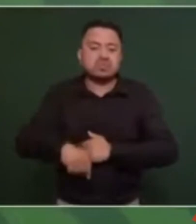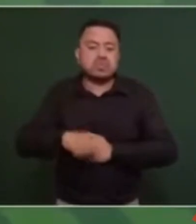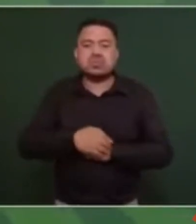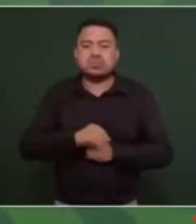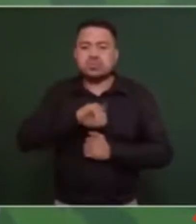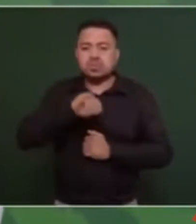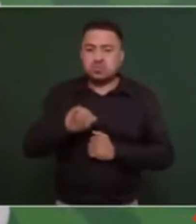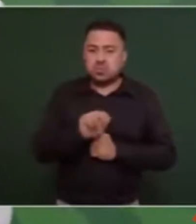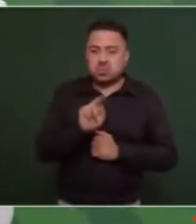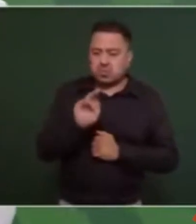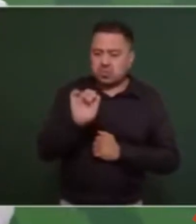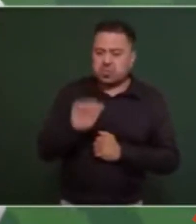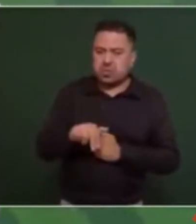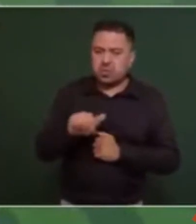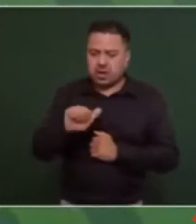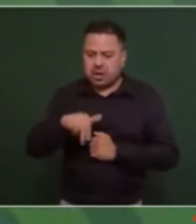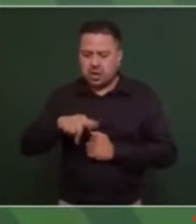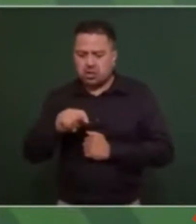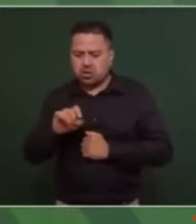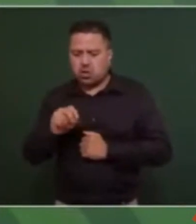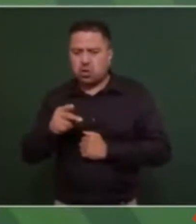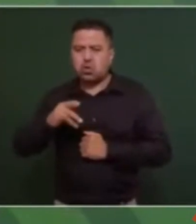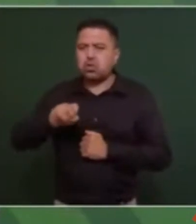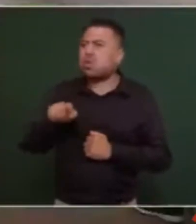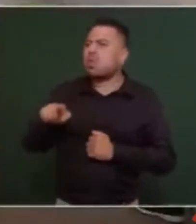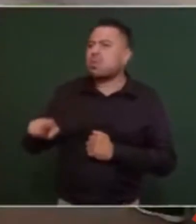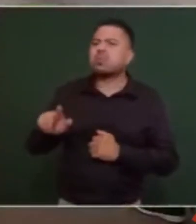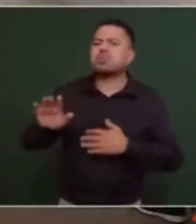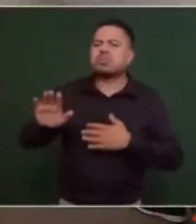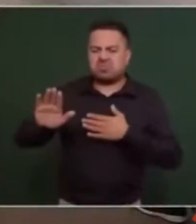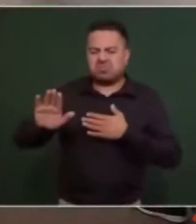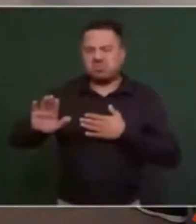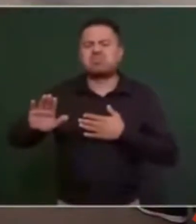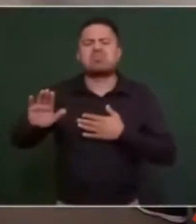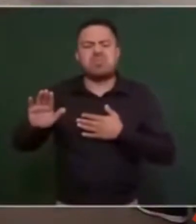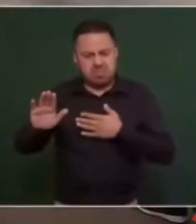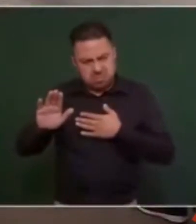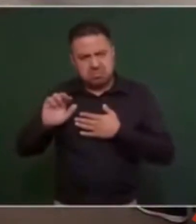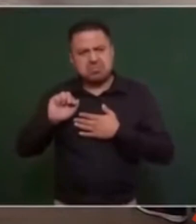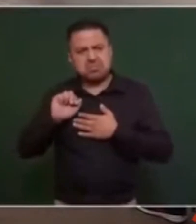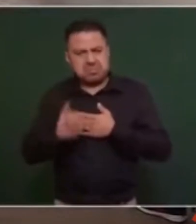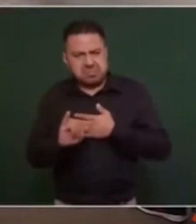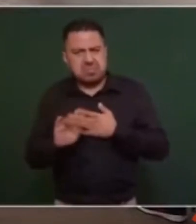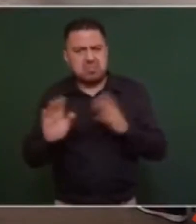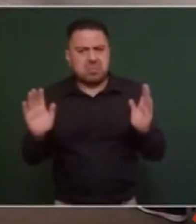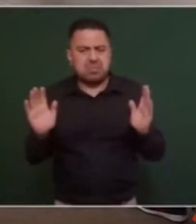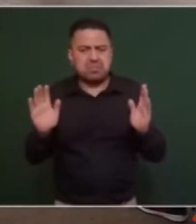Antonio se comprometió a tener eh